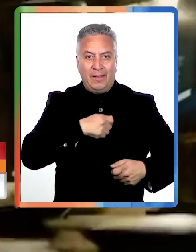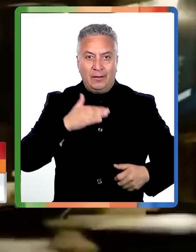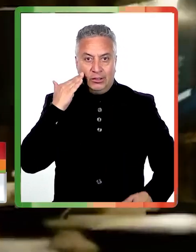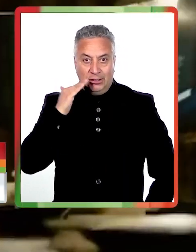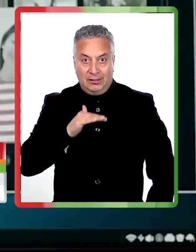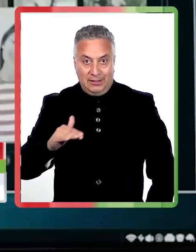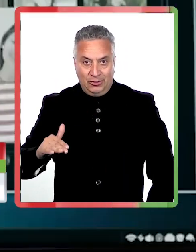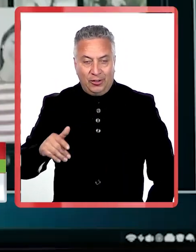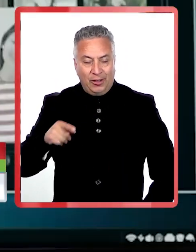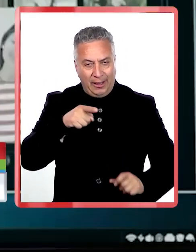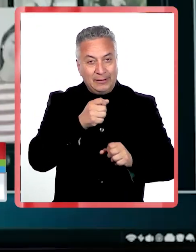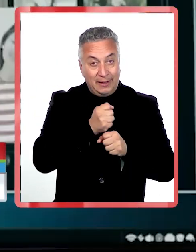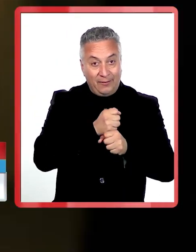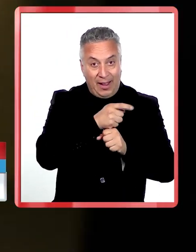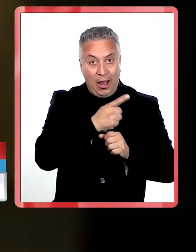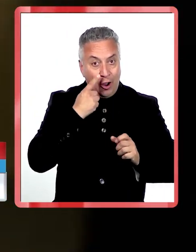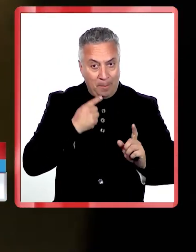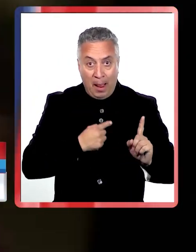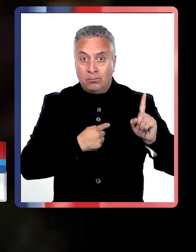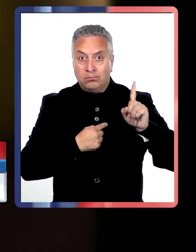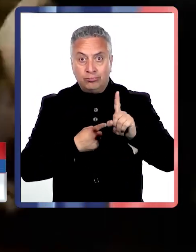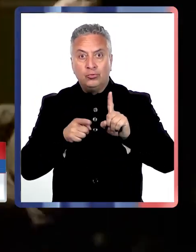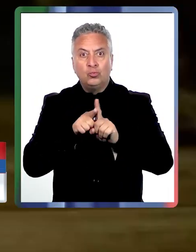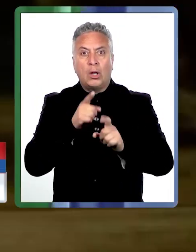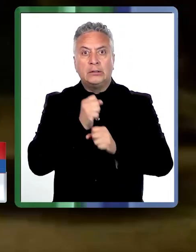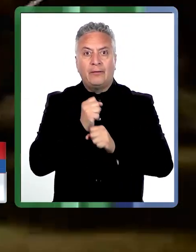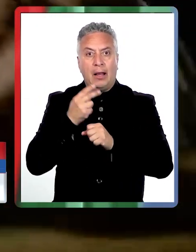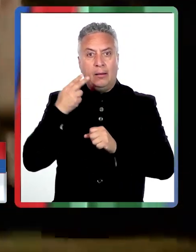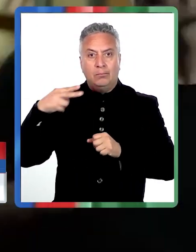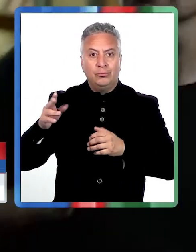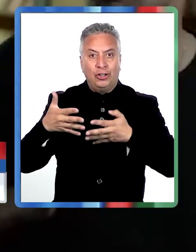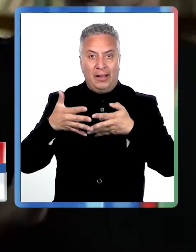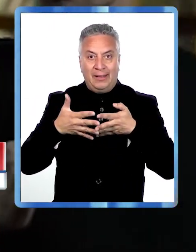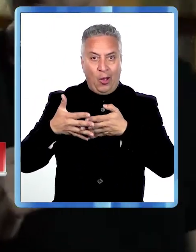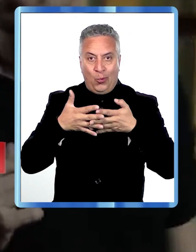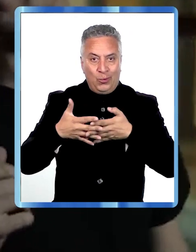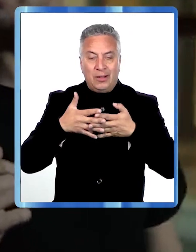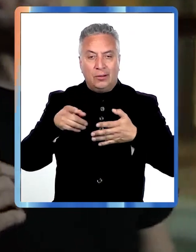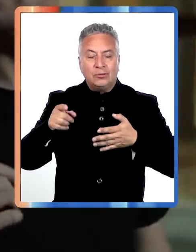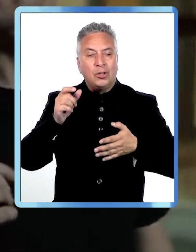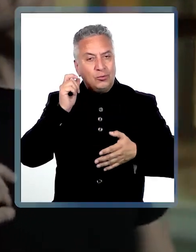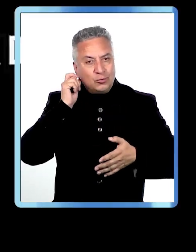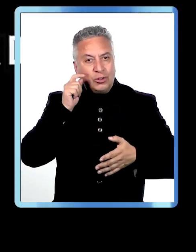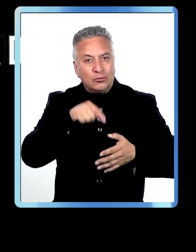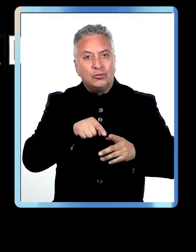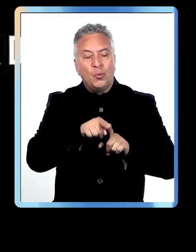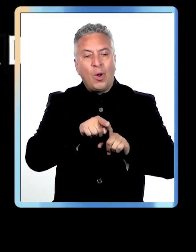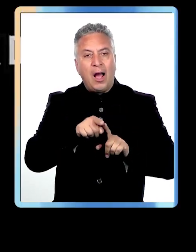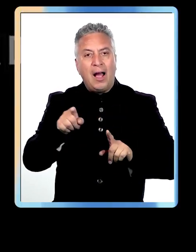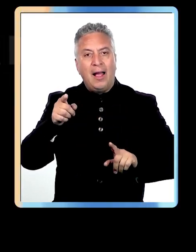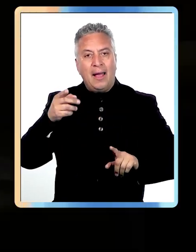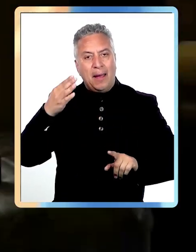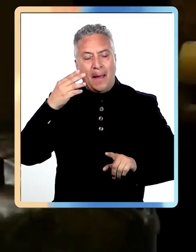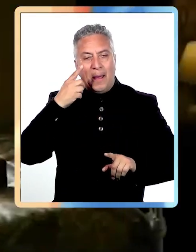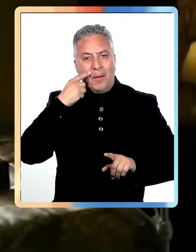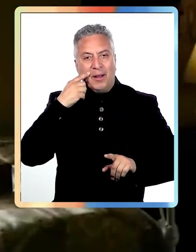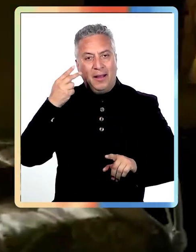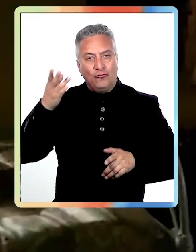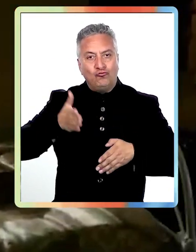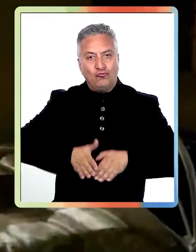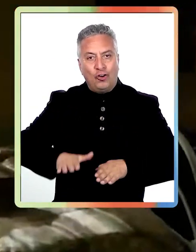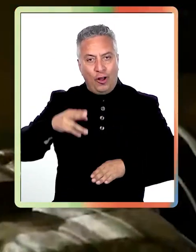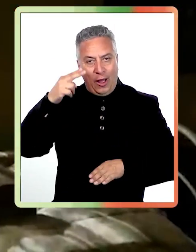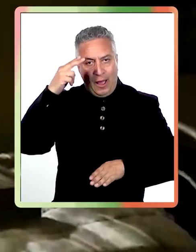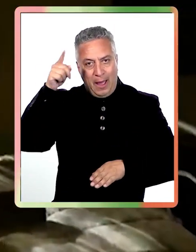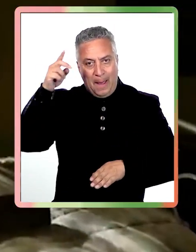Protagonizada por Jim Caviezel en el papel del agente estadounidense, la película dirigida por el mexicano Alejandro Monteverde comienza en Honduras,